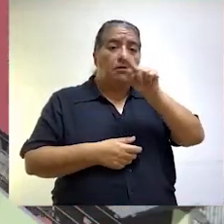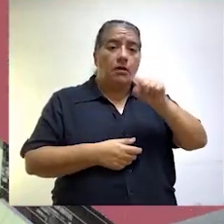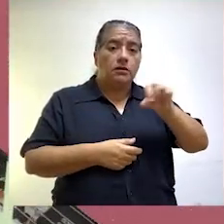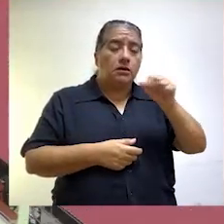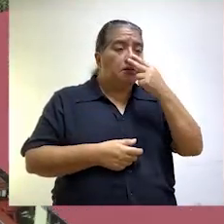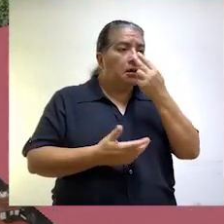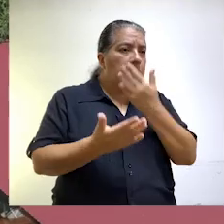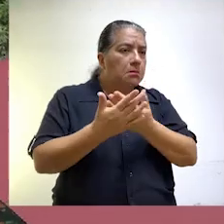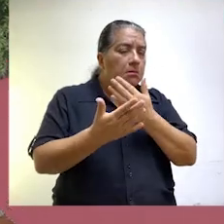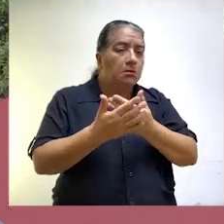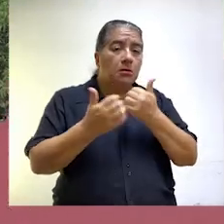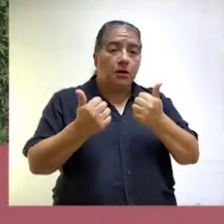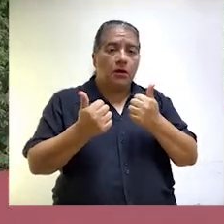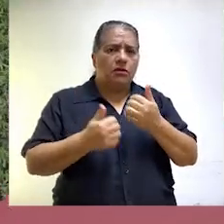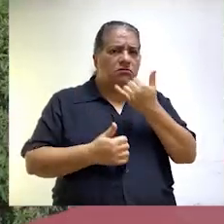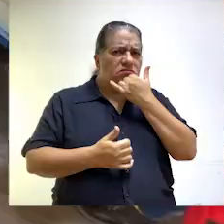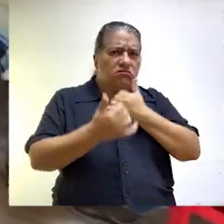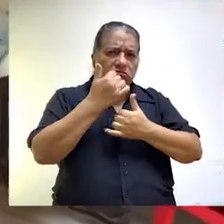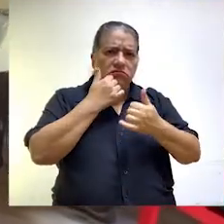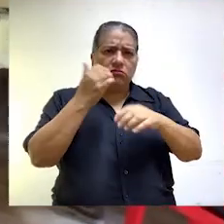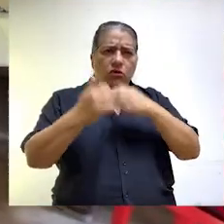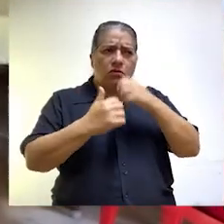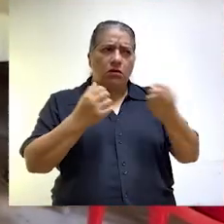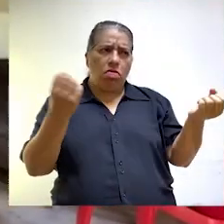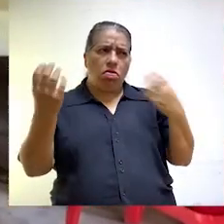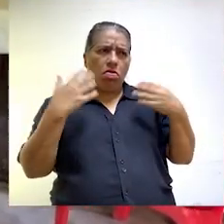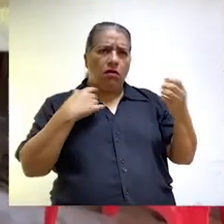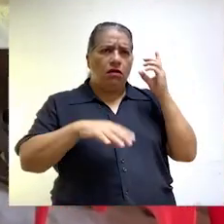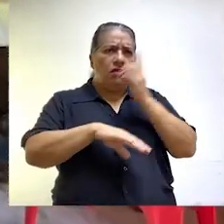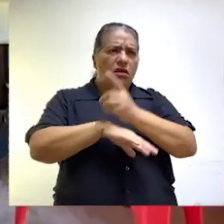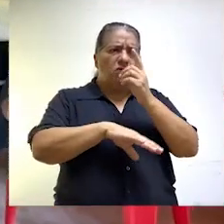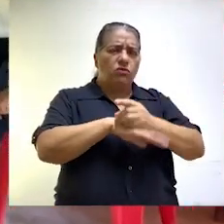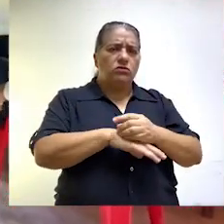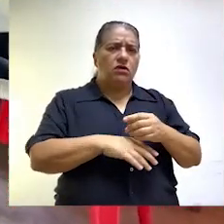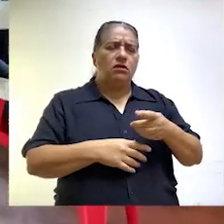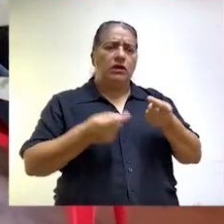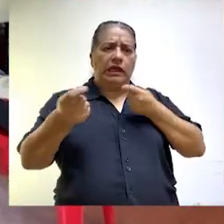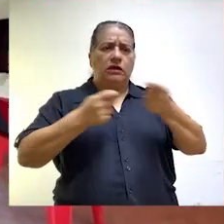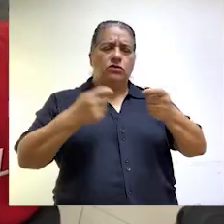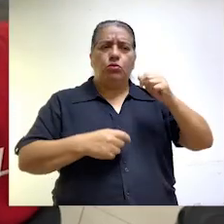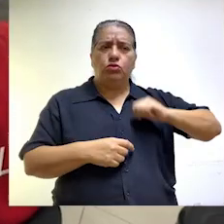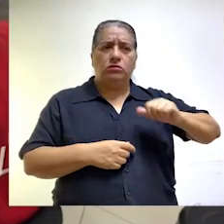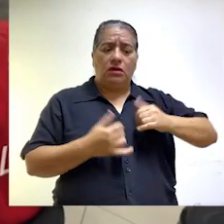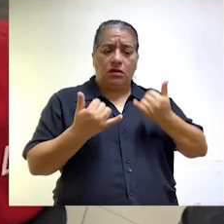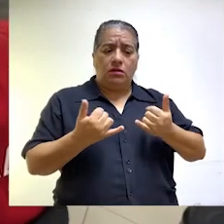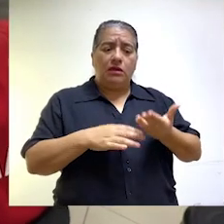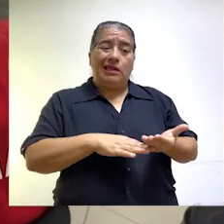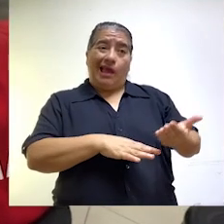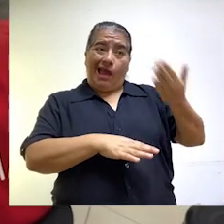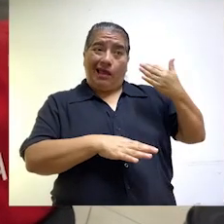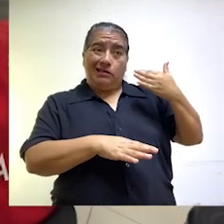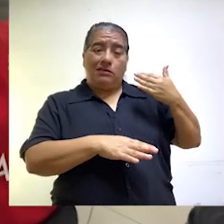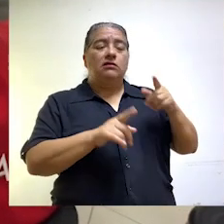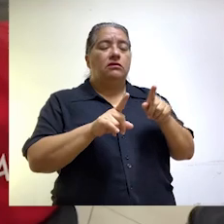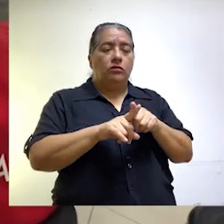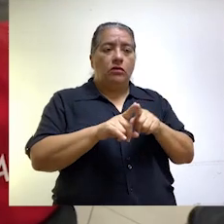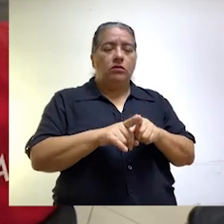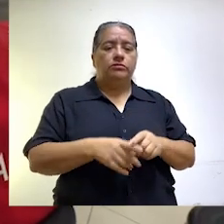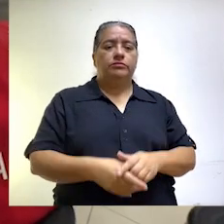Mazán a fin de determinar las irregularidades denunciadas de la gestión municipal actual y la anterior.